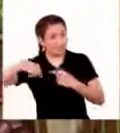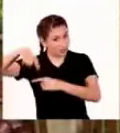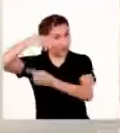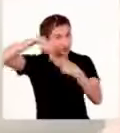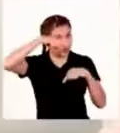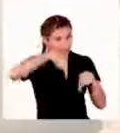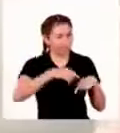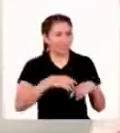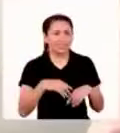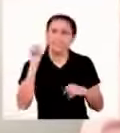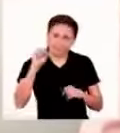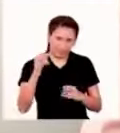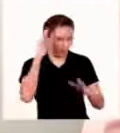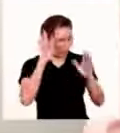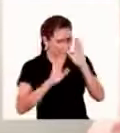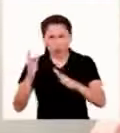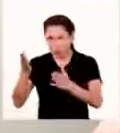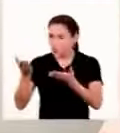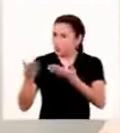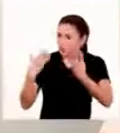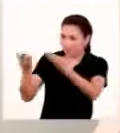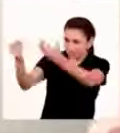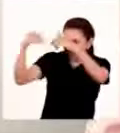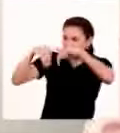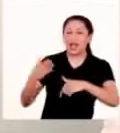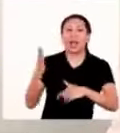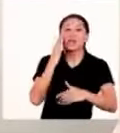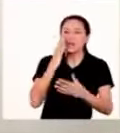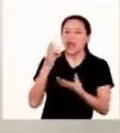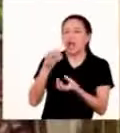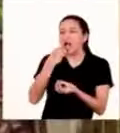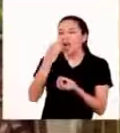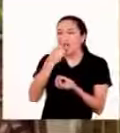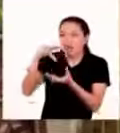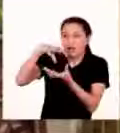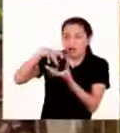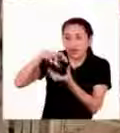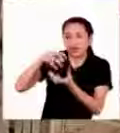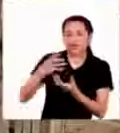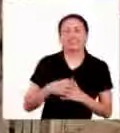una vueltita por acá ay por favor y tráeme a tu mamita para conversar sobre ese robotito relleno